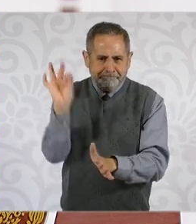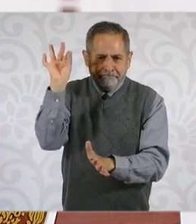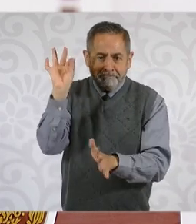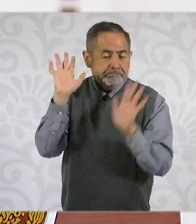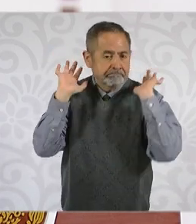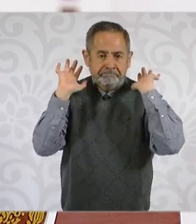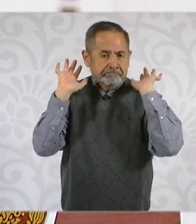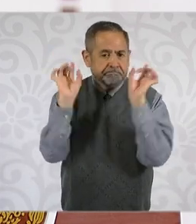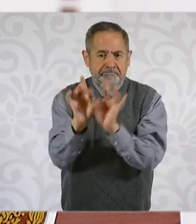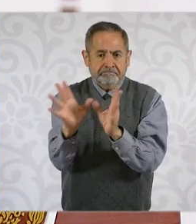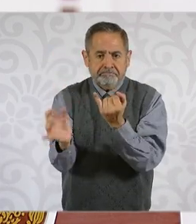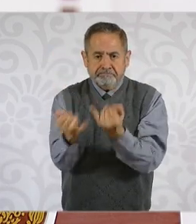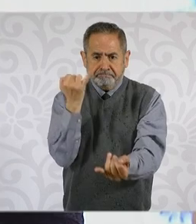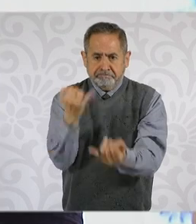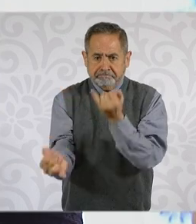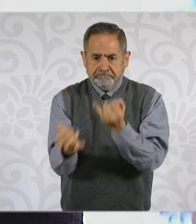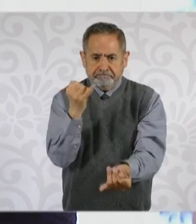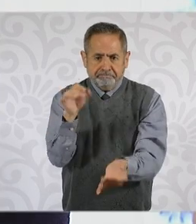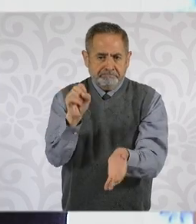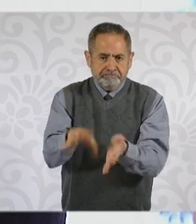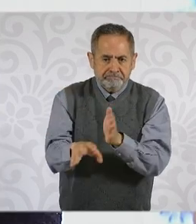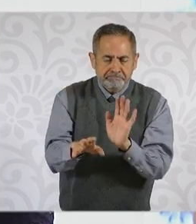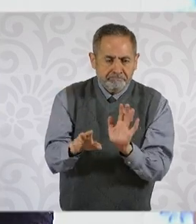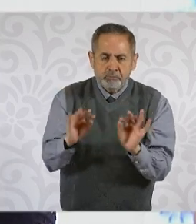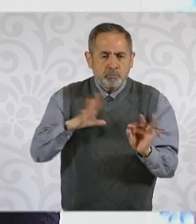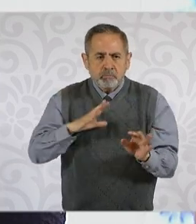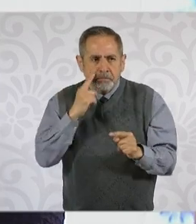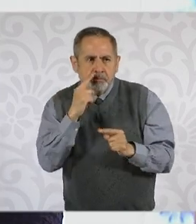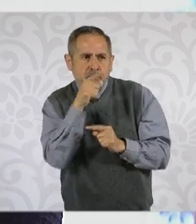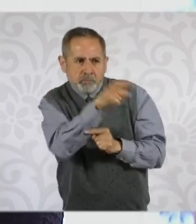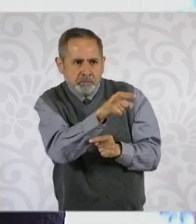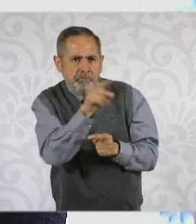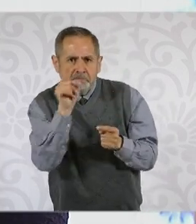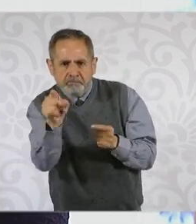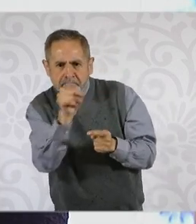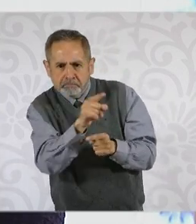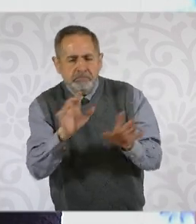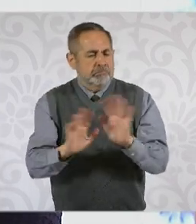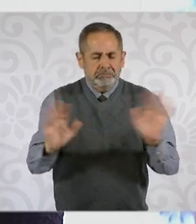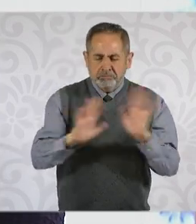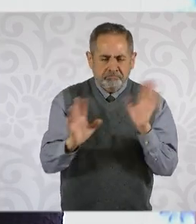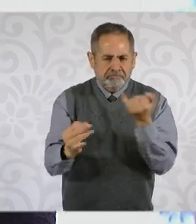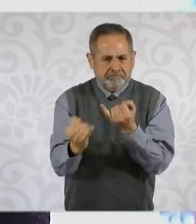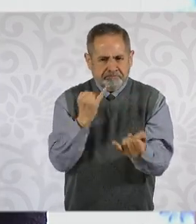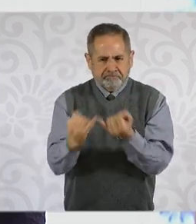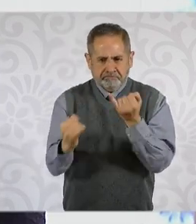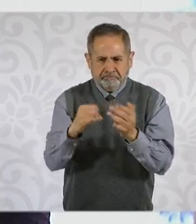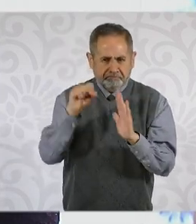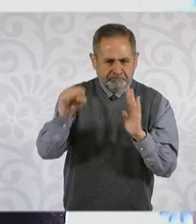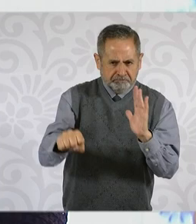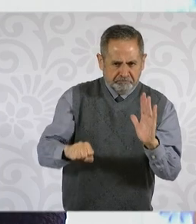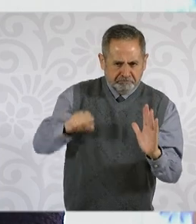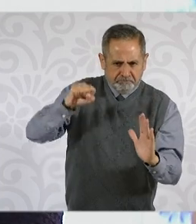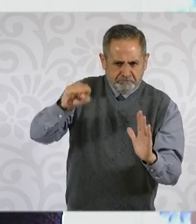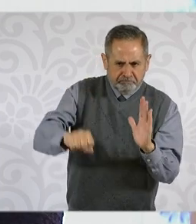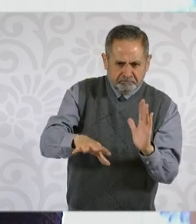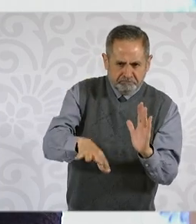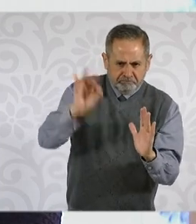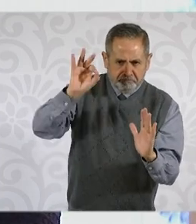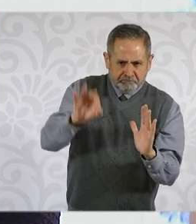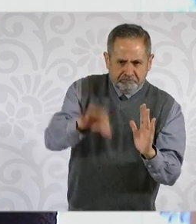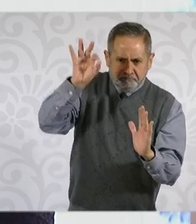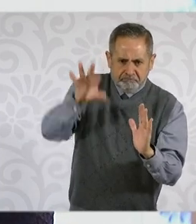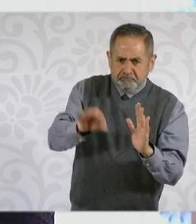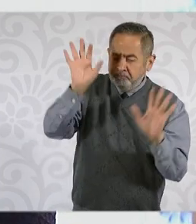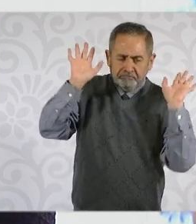al azar. Se garantizó la imparcialidad, así como el respeto en todo momento a los